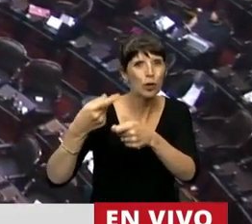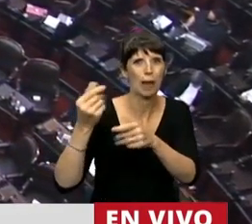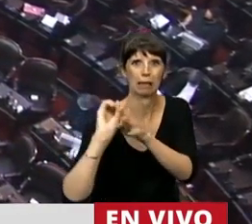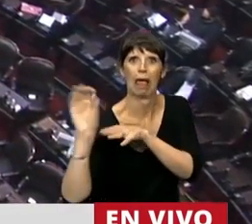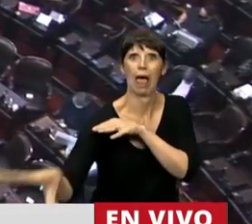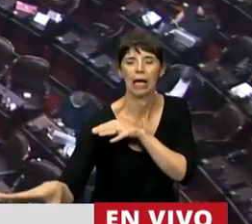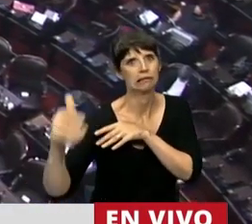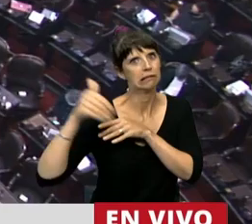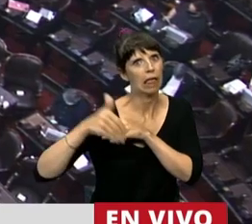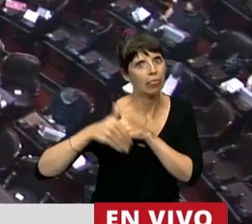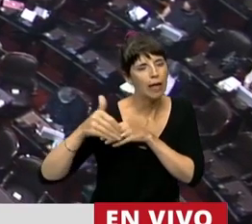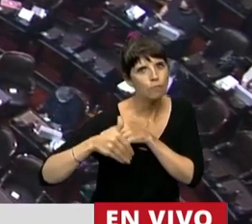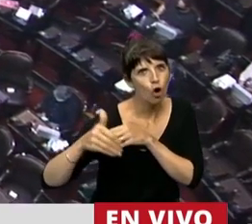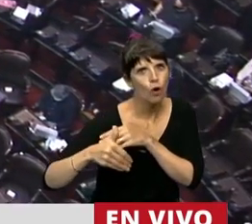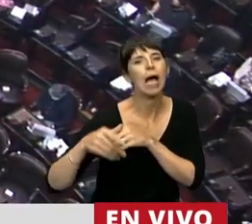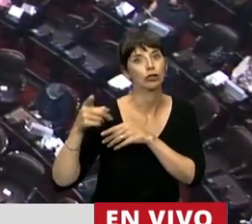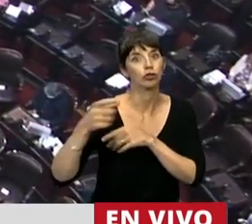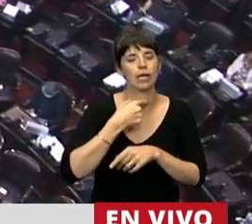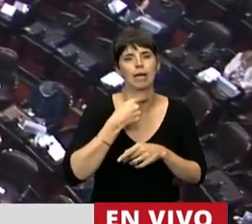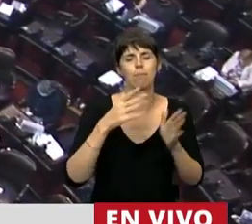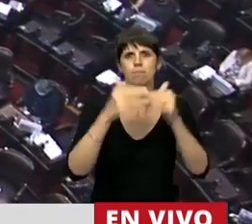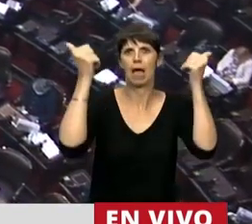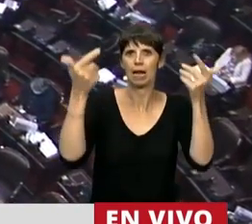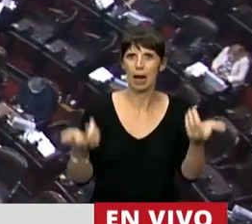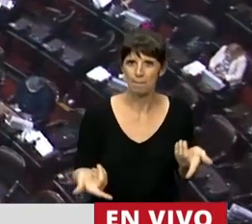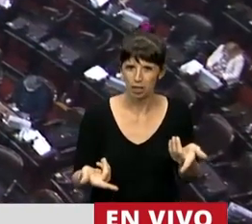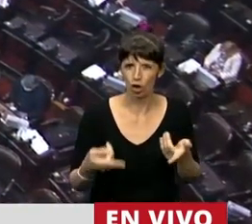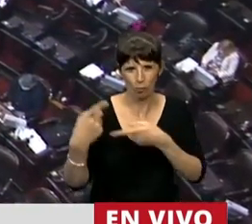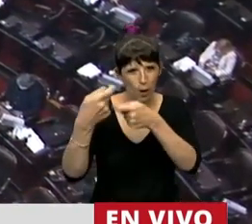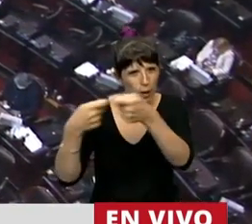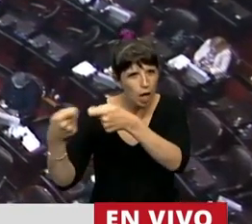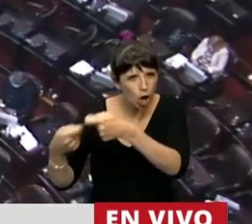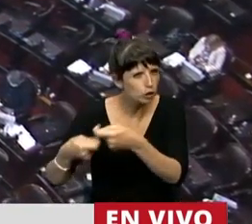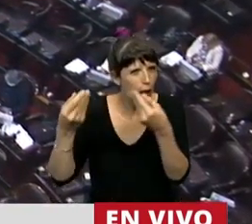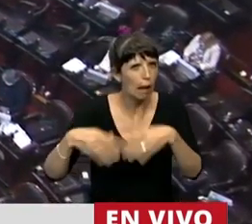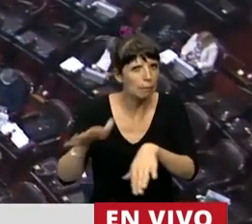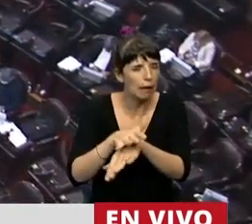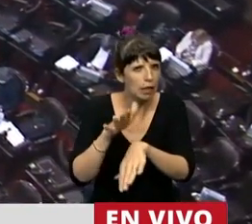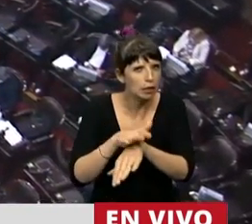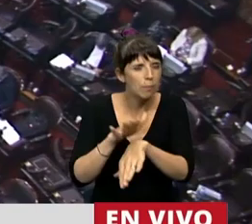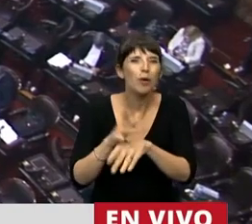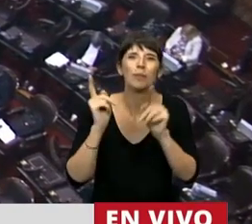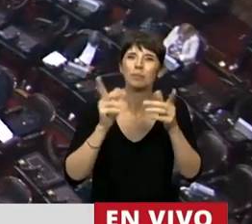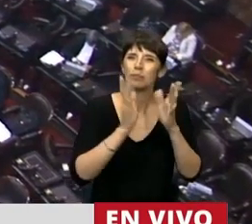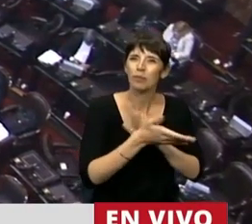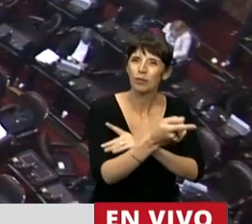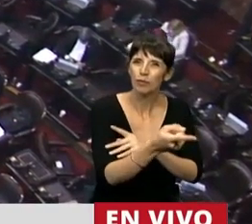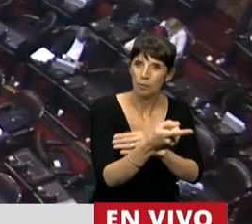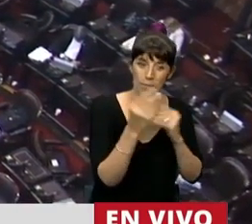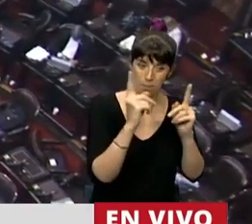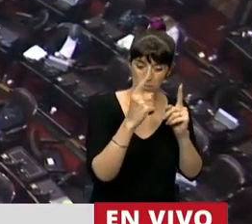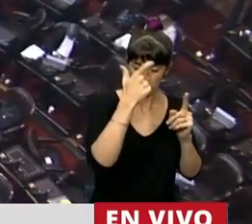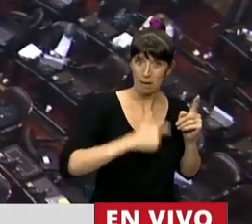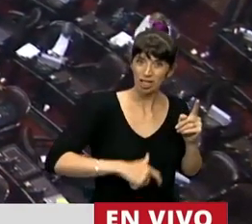horas hasta varios días, en algunos casos, hasta que el monto de esas ventas es acreditado en la cuenta del receptor